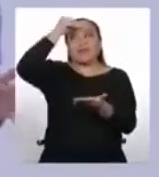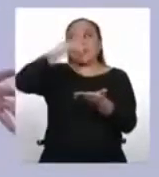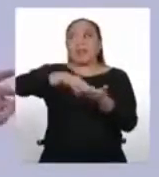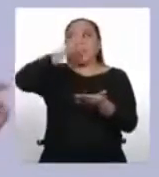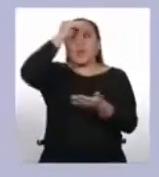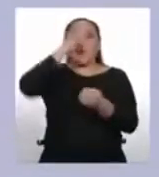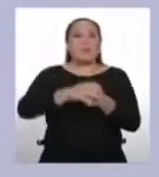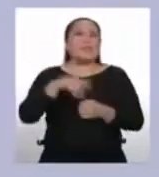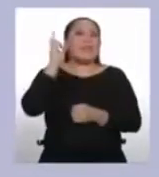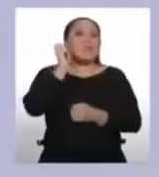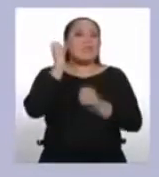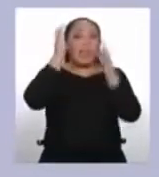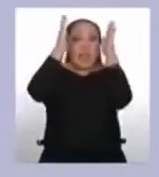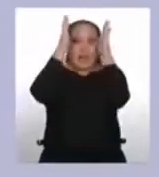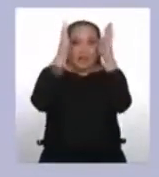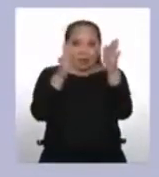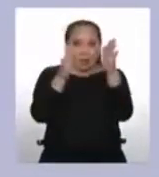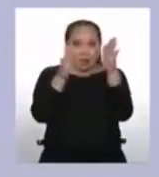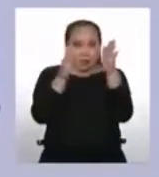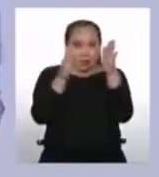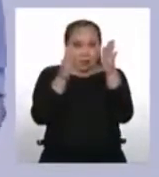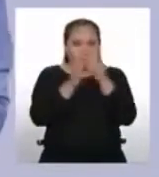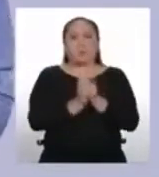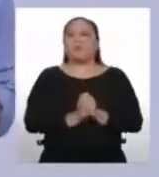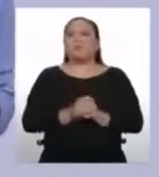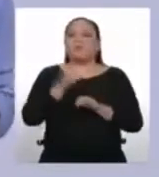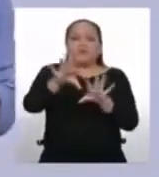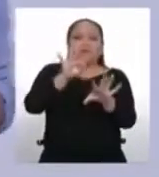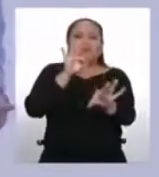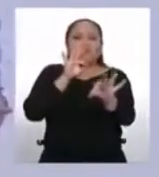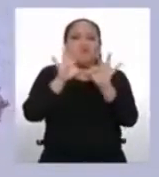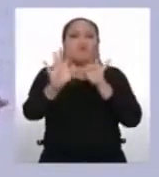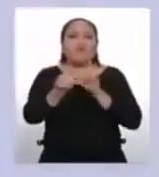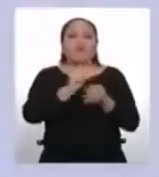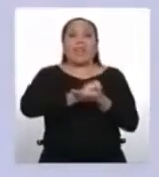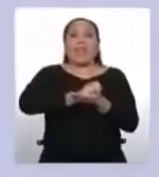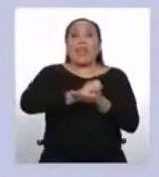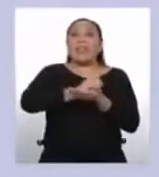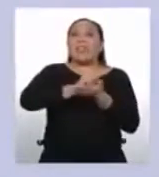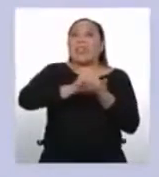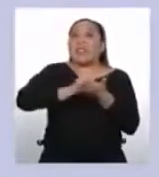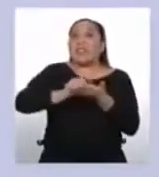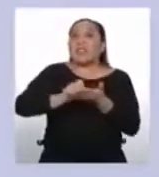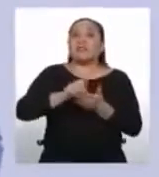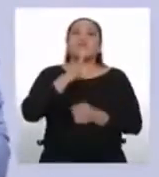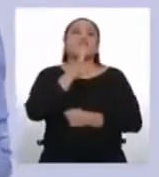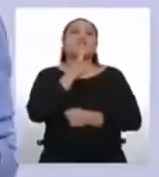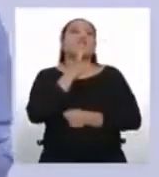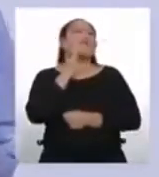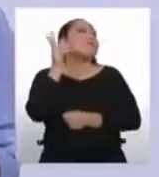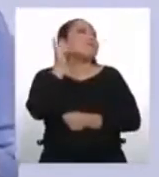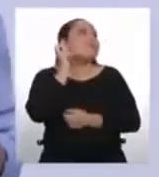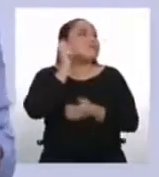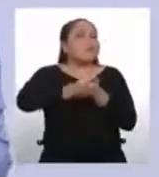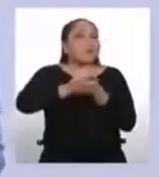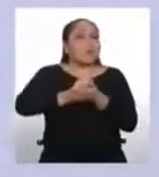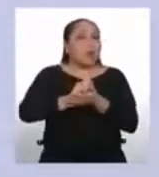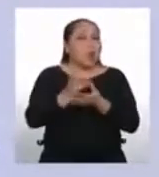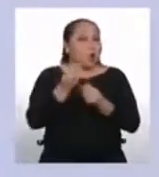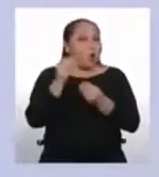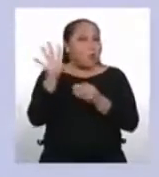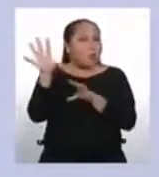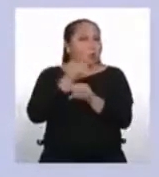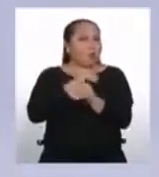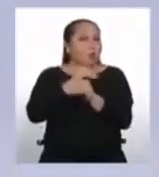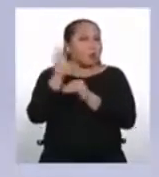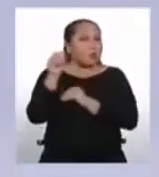escuchar con atención para extraer información a partir de textos orales. Ahora tú te preguntarás, ¿cómo extraer información